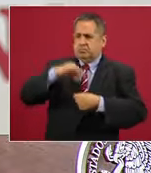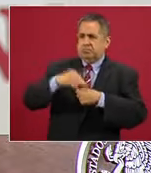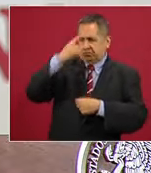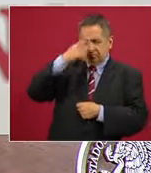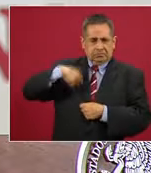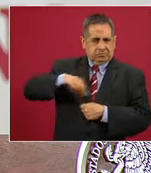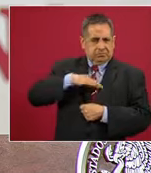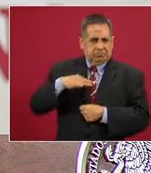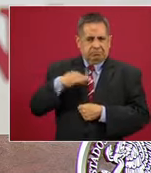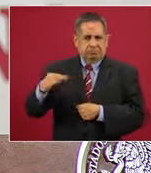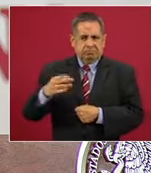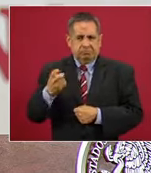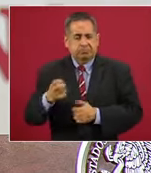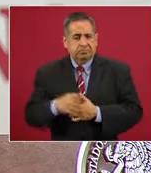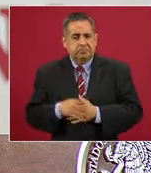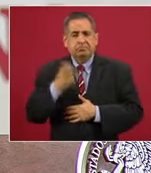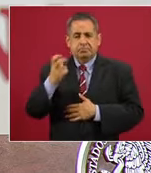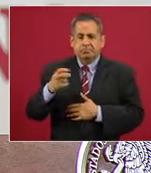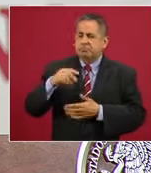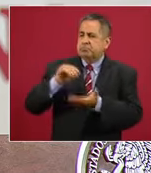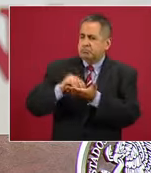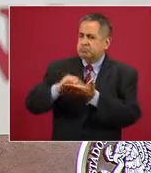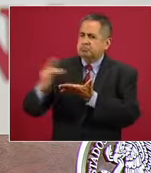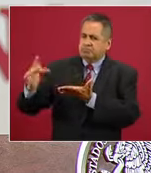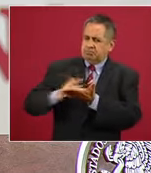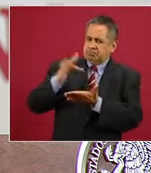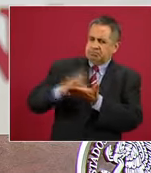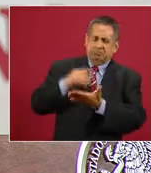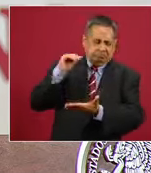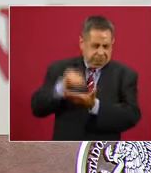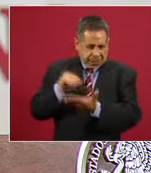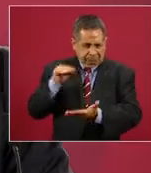y por eso nos siguen respaldando.